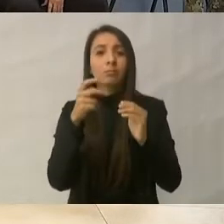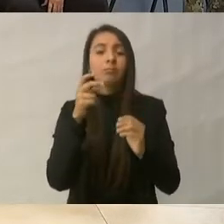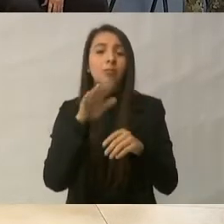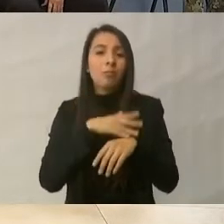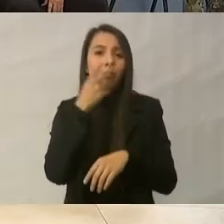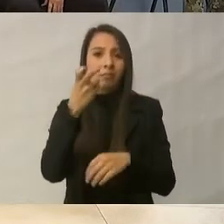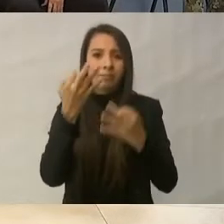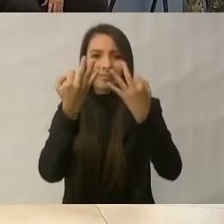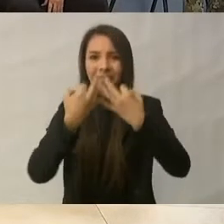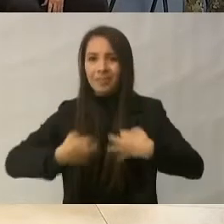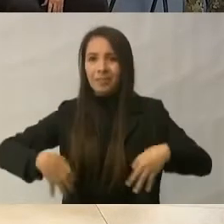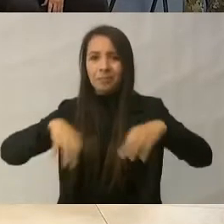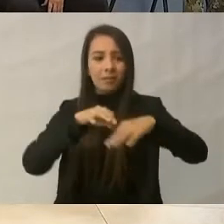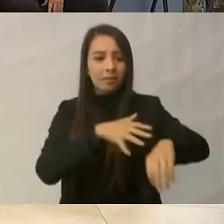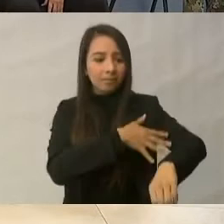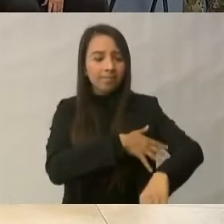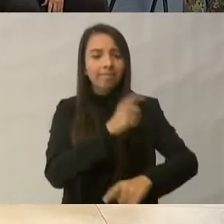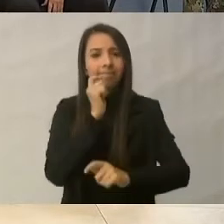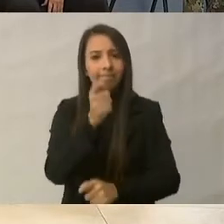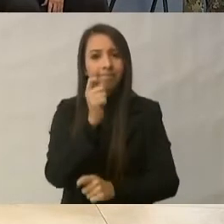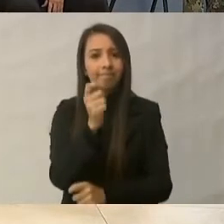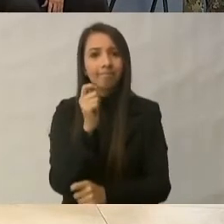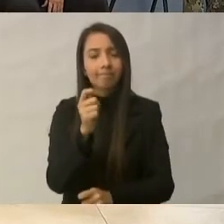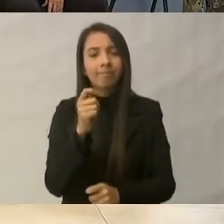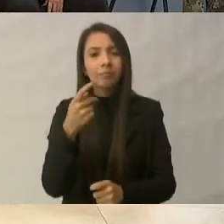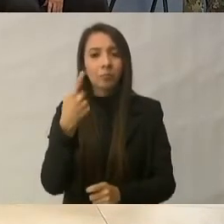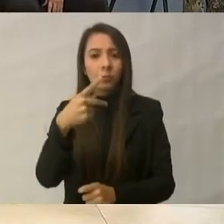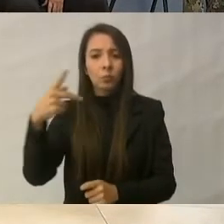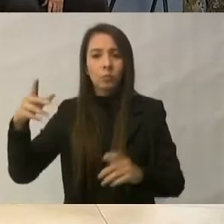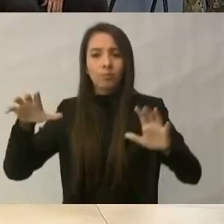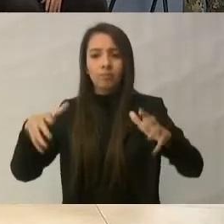en esta zona y de la actividad que realizan todos ellos.